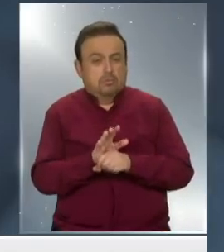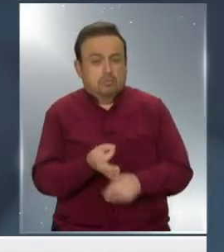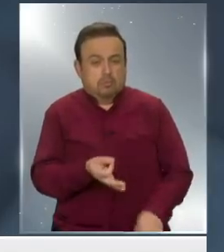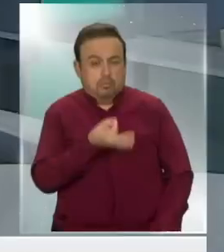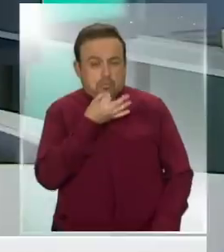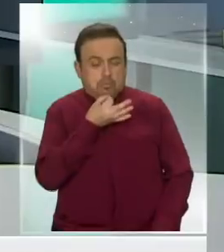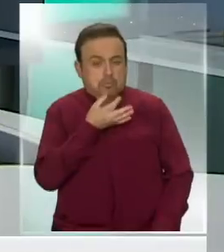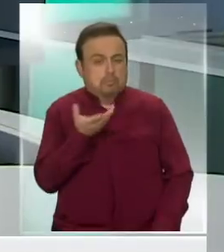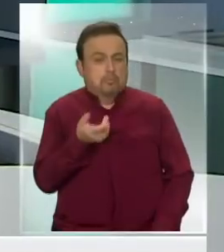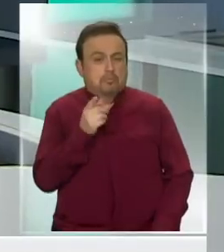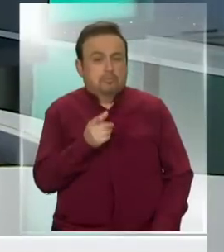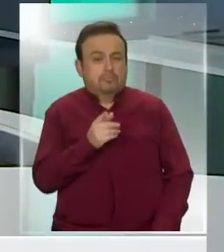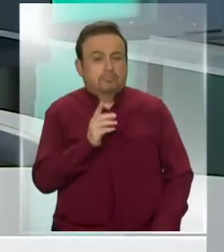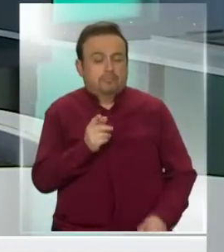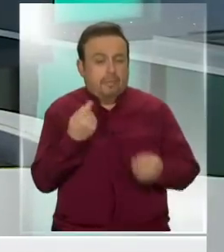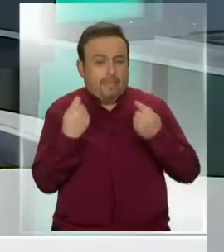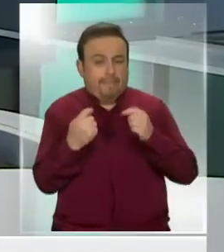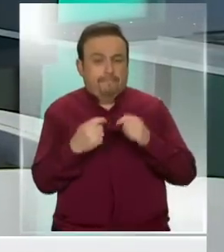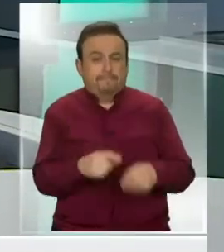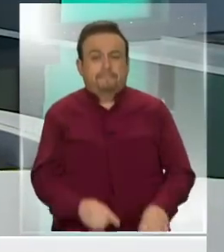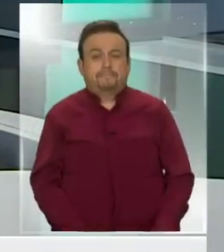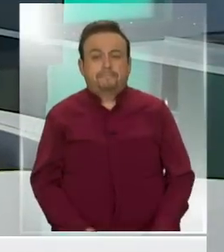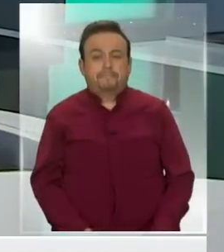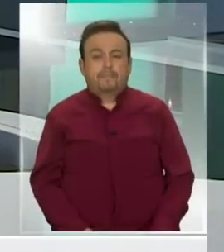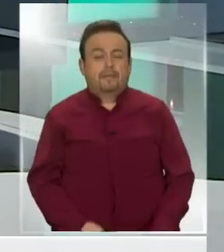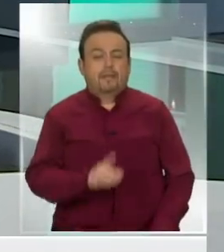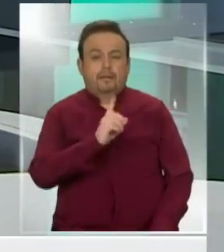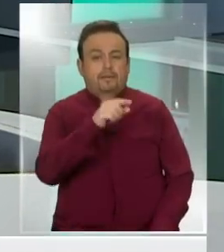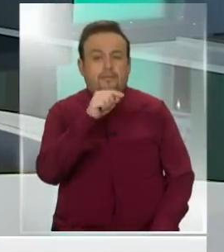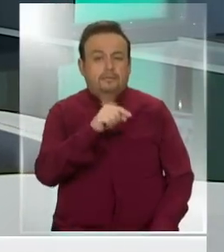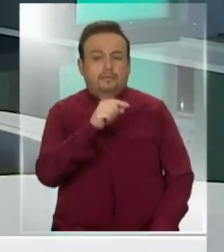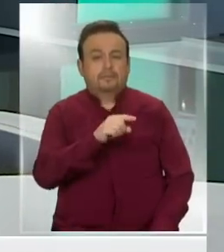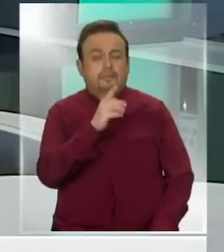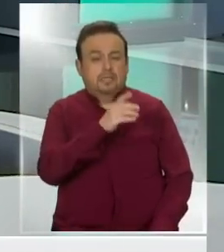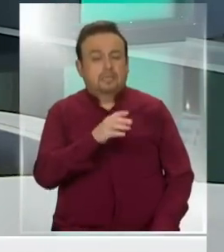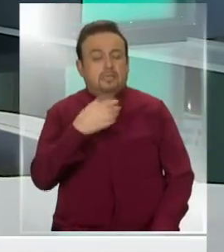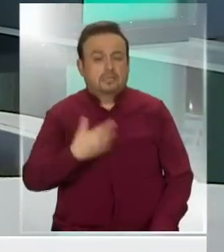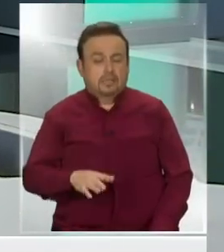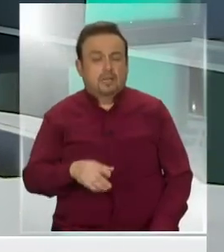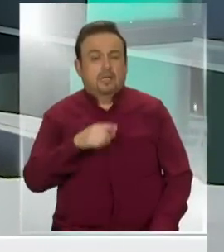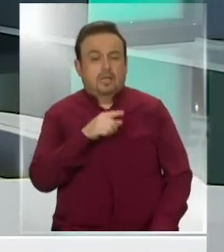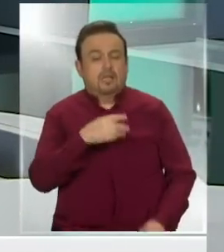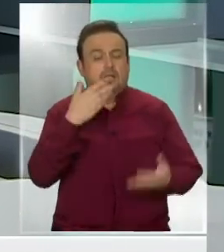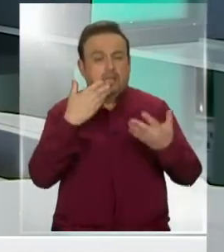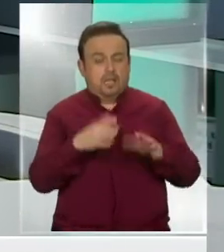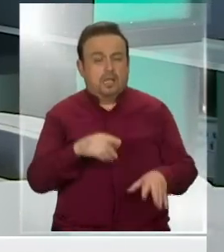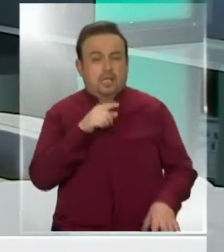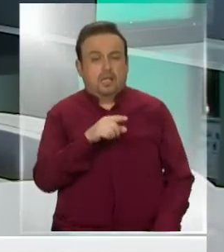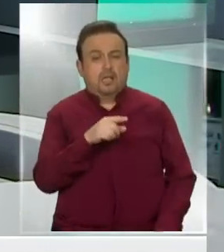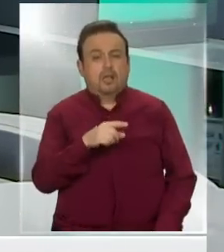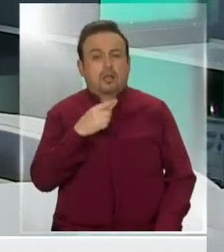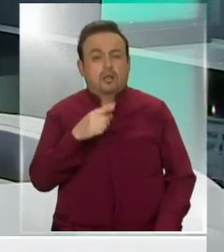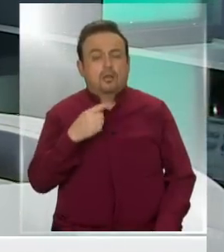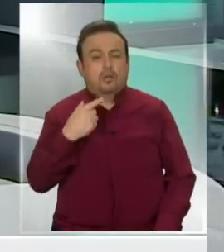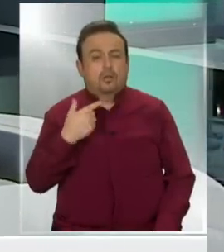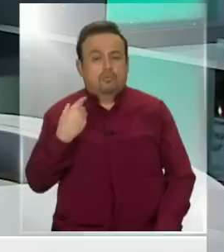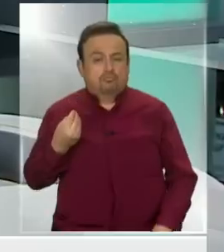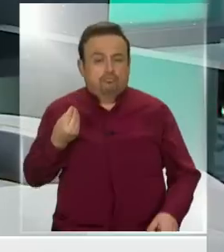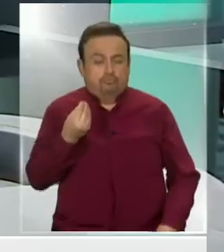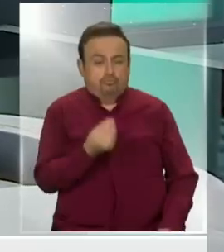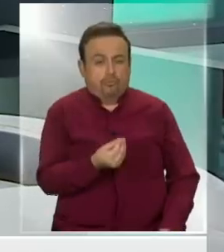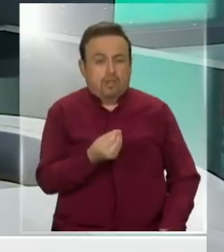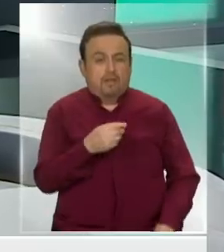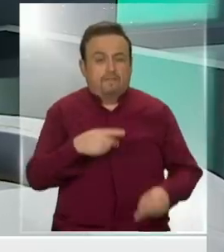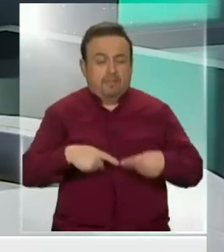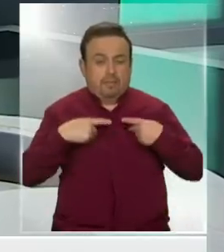Es decir, dentro del tratamiento, no necesariamente de lo preventivo. ya habían recibido un suplemento de